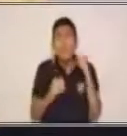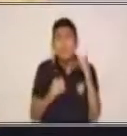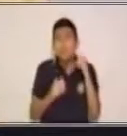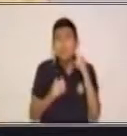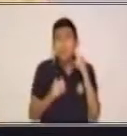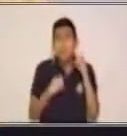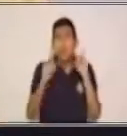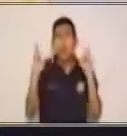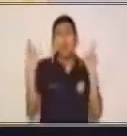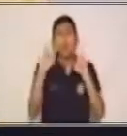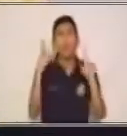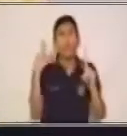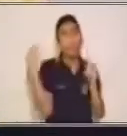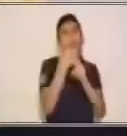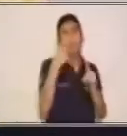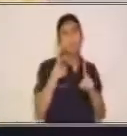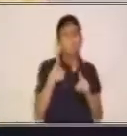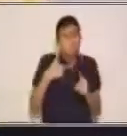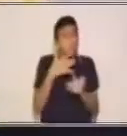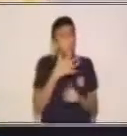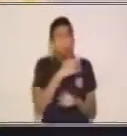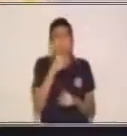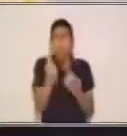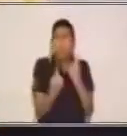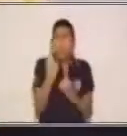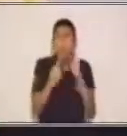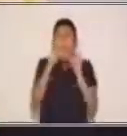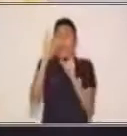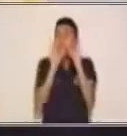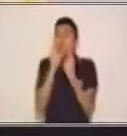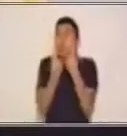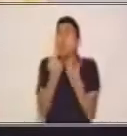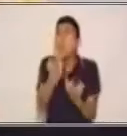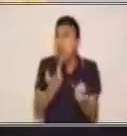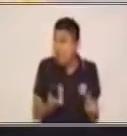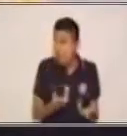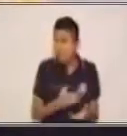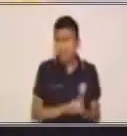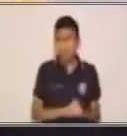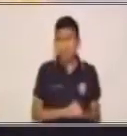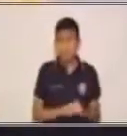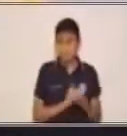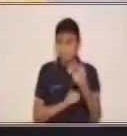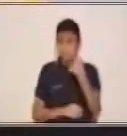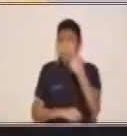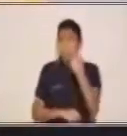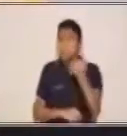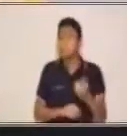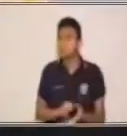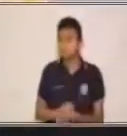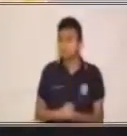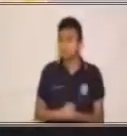preguntar, ¿qué haces tú cuando escuchas un ruido extraño? Vamos a ver. Sí,